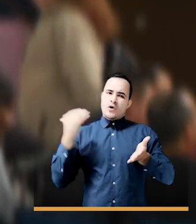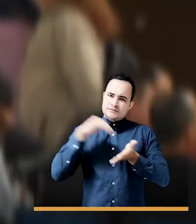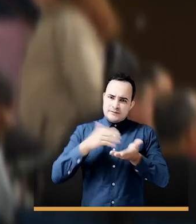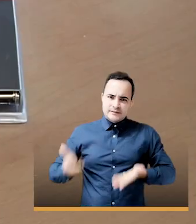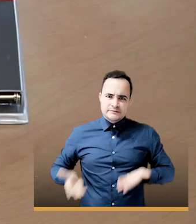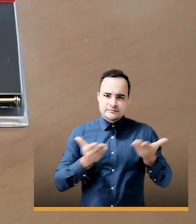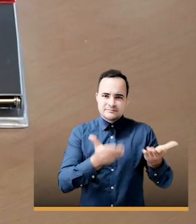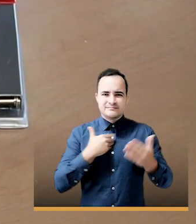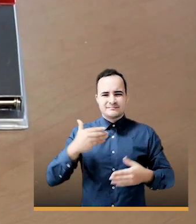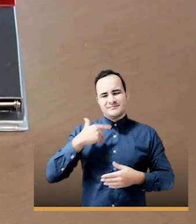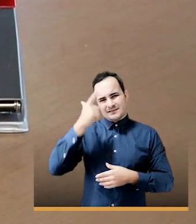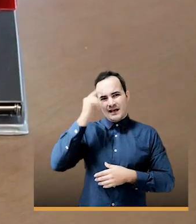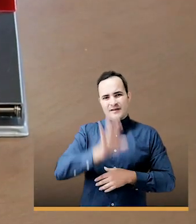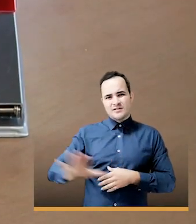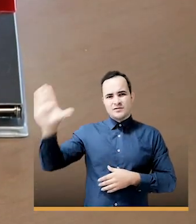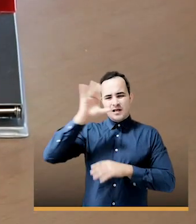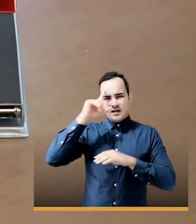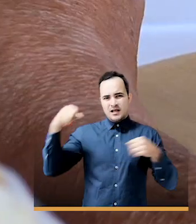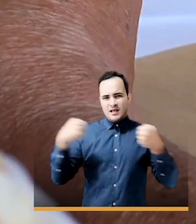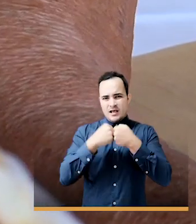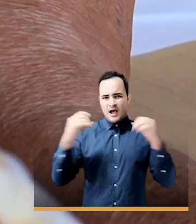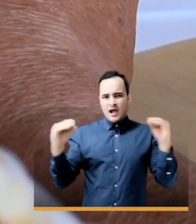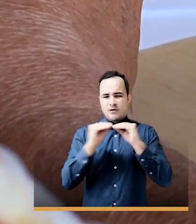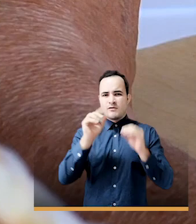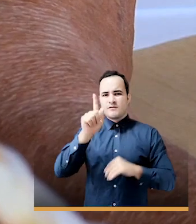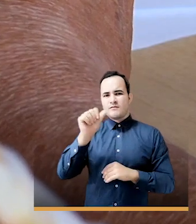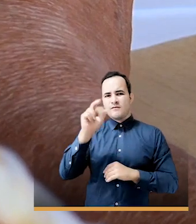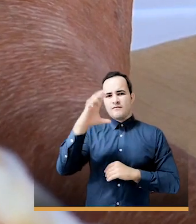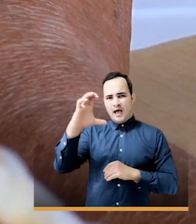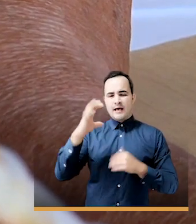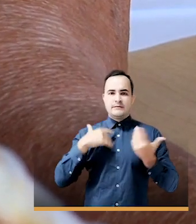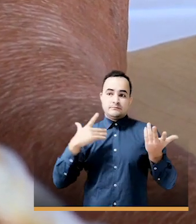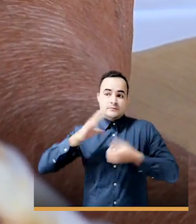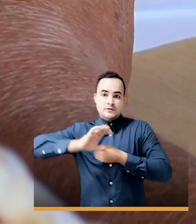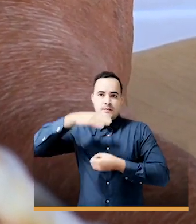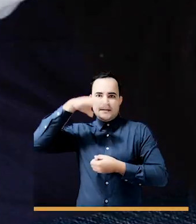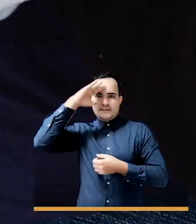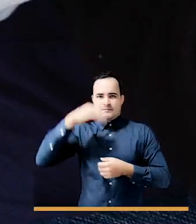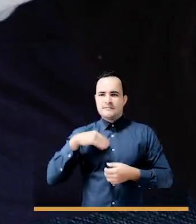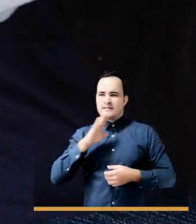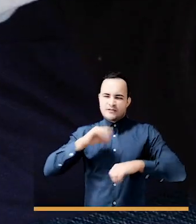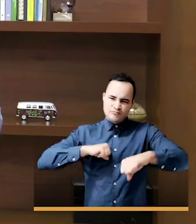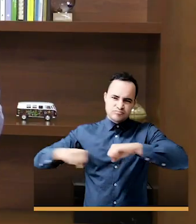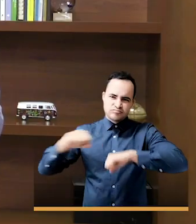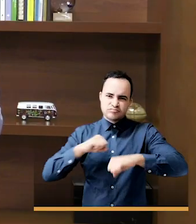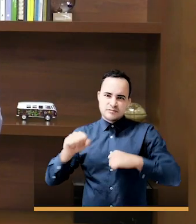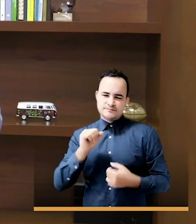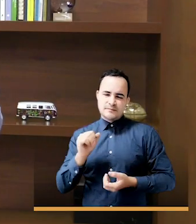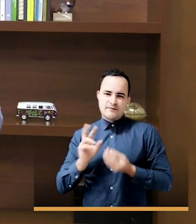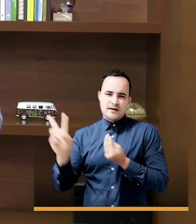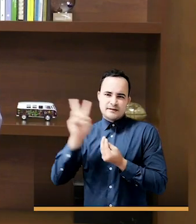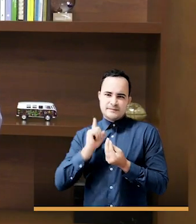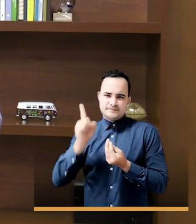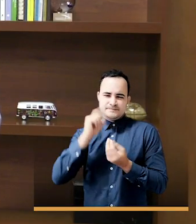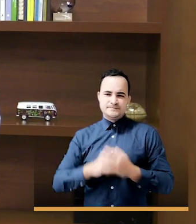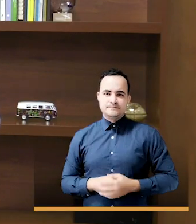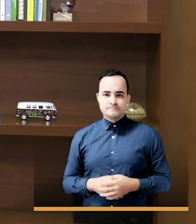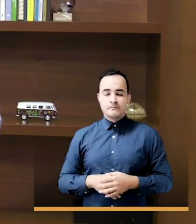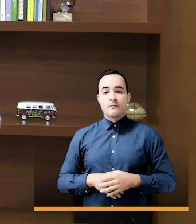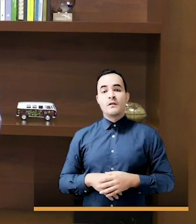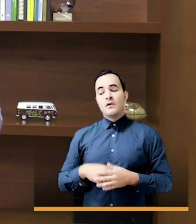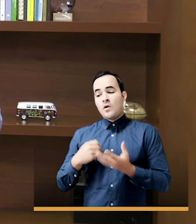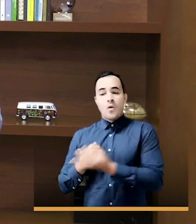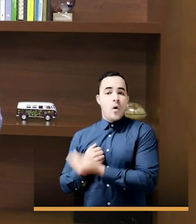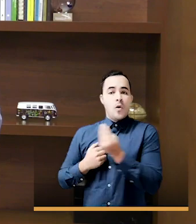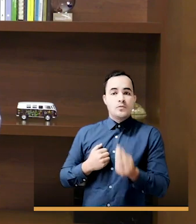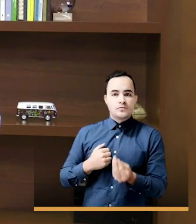con la FARC. En una ciudad como Medellín, una revisión que viene liderando el Partido Verde. También trabajamos en las